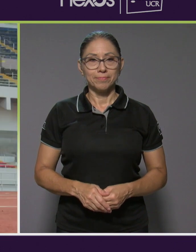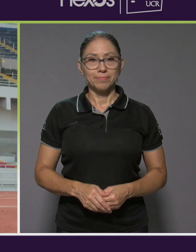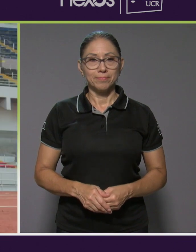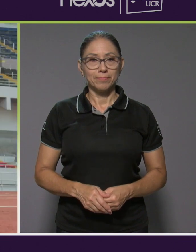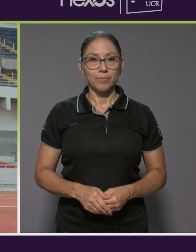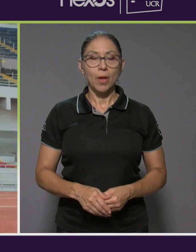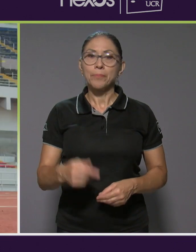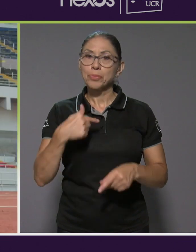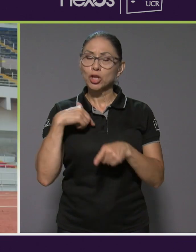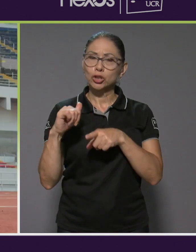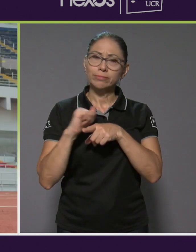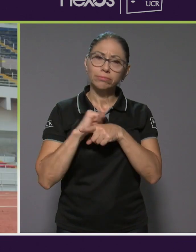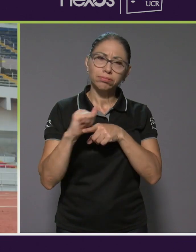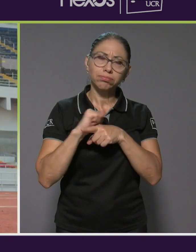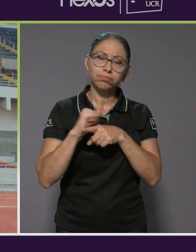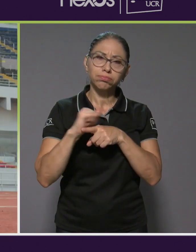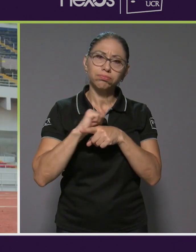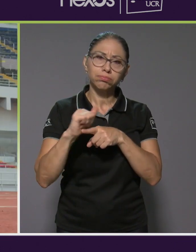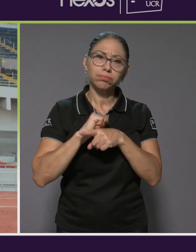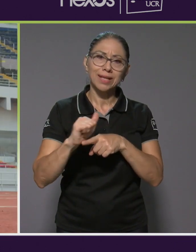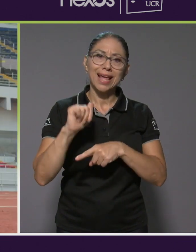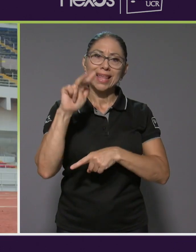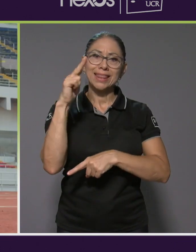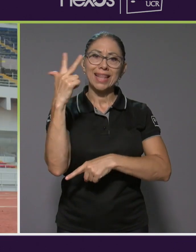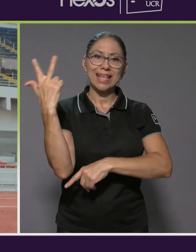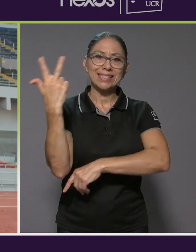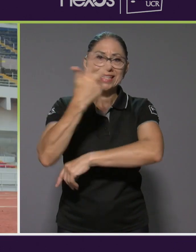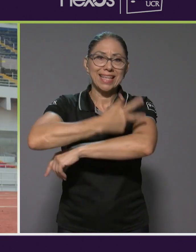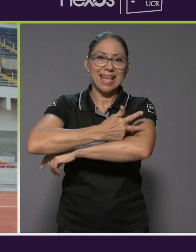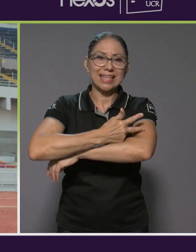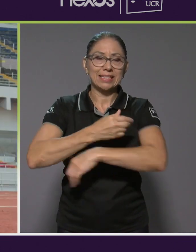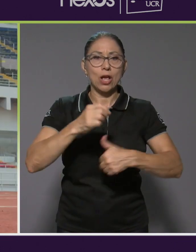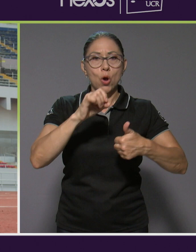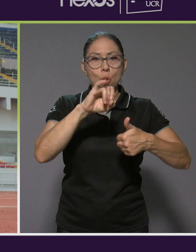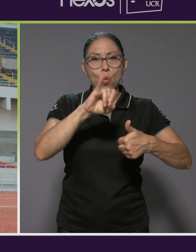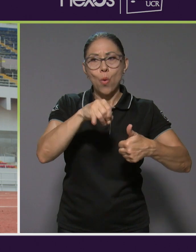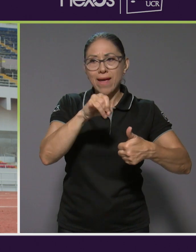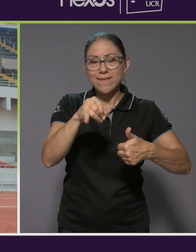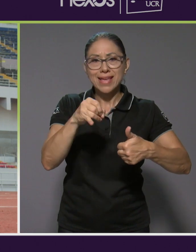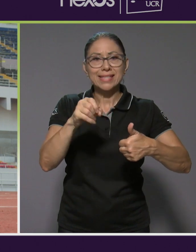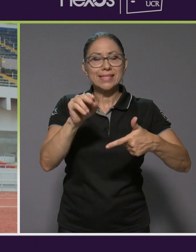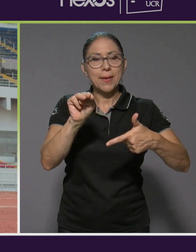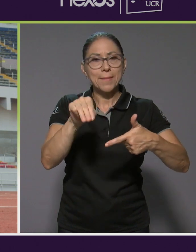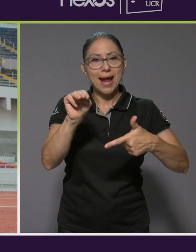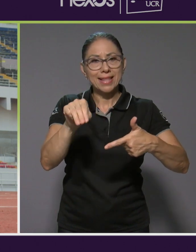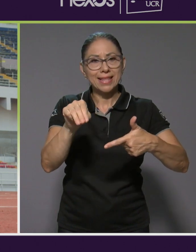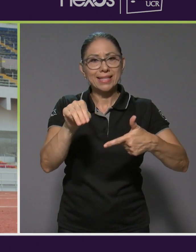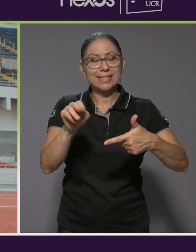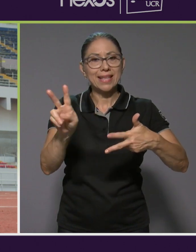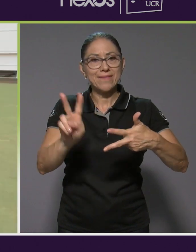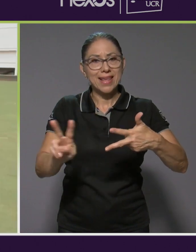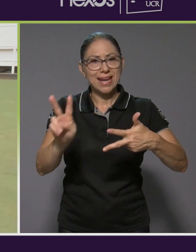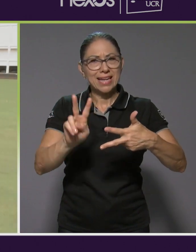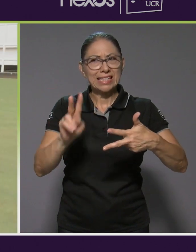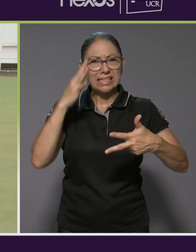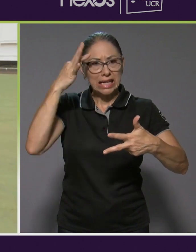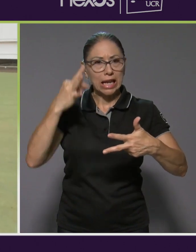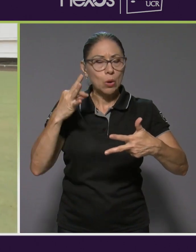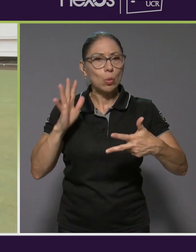Yo entreno tres días a la semana, que es jueves, martes y viernes, yo creo.